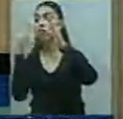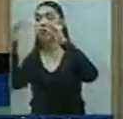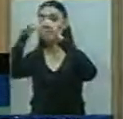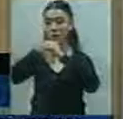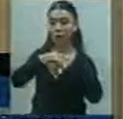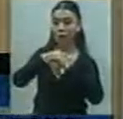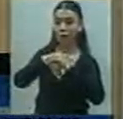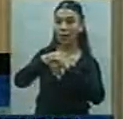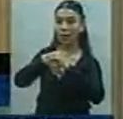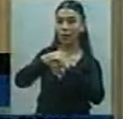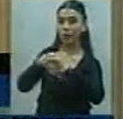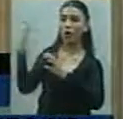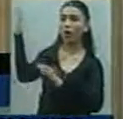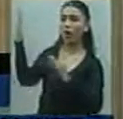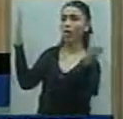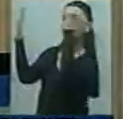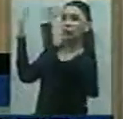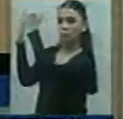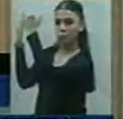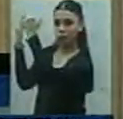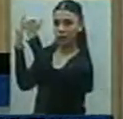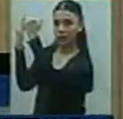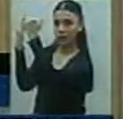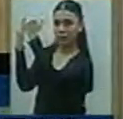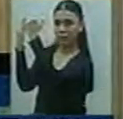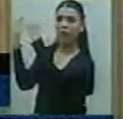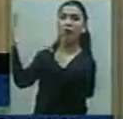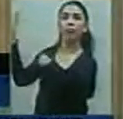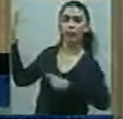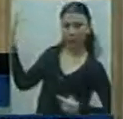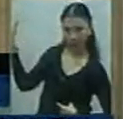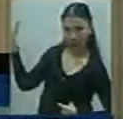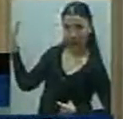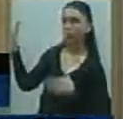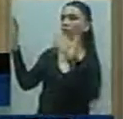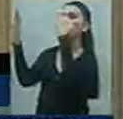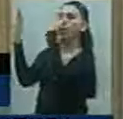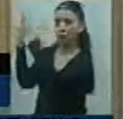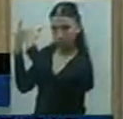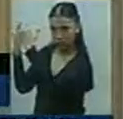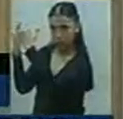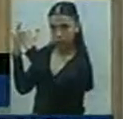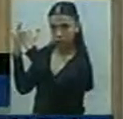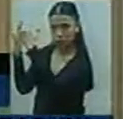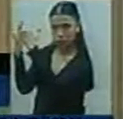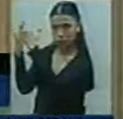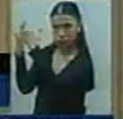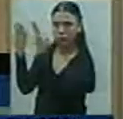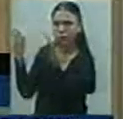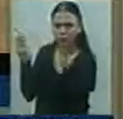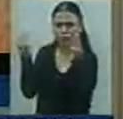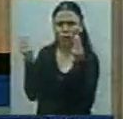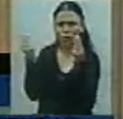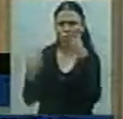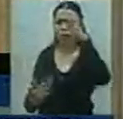titular de la Cámara del Tabaco, es presidente de Latitud Sur y es candidato por cooperativa.